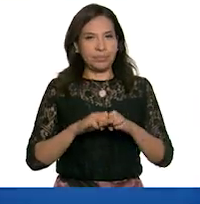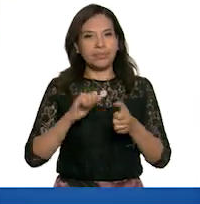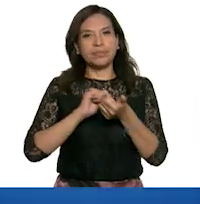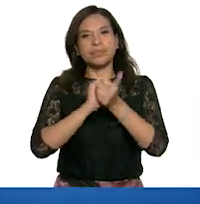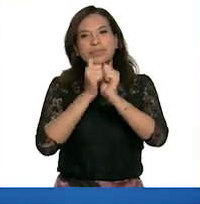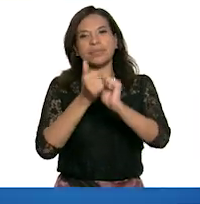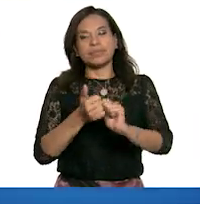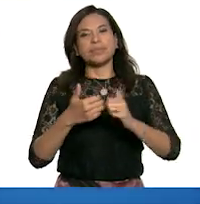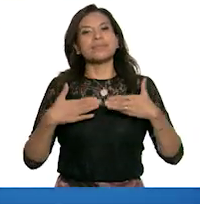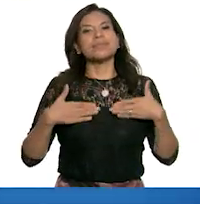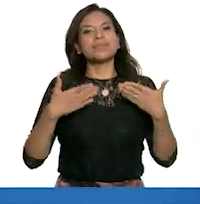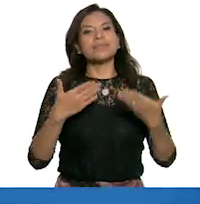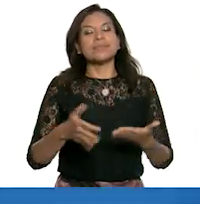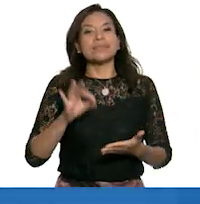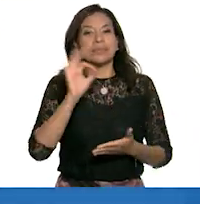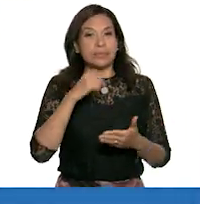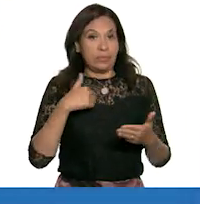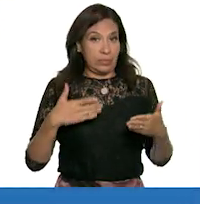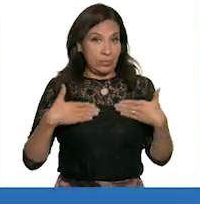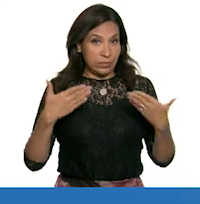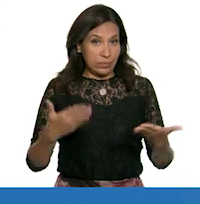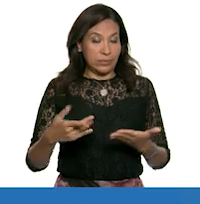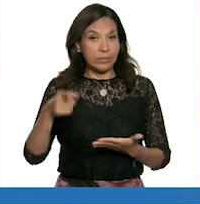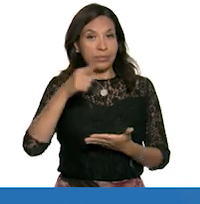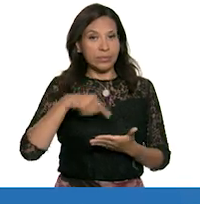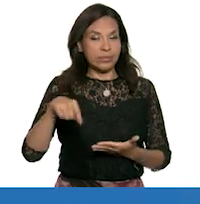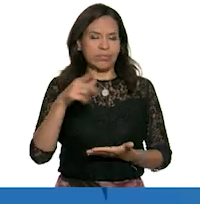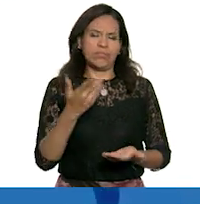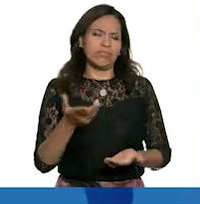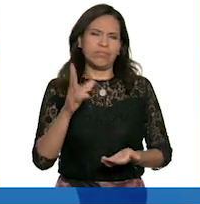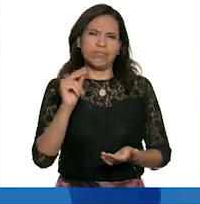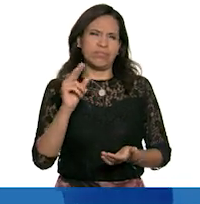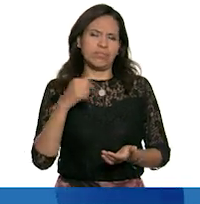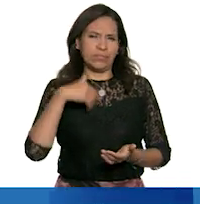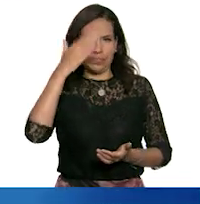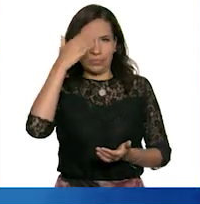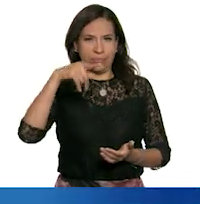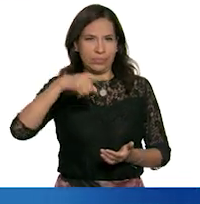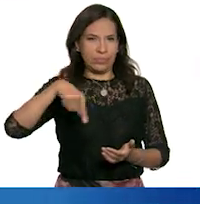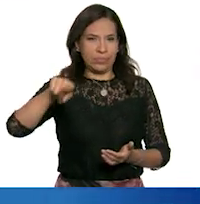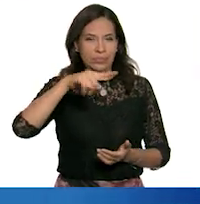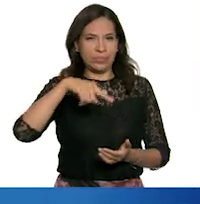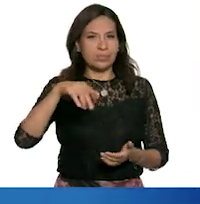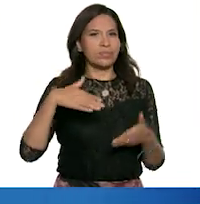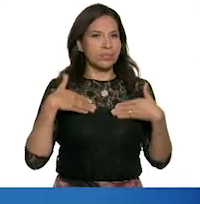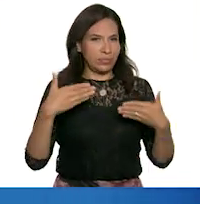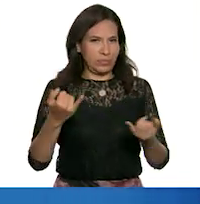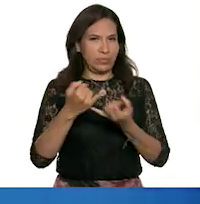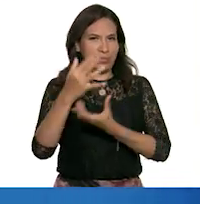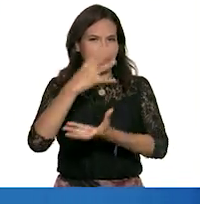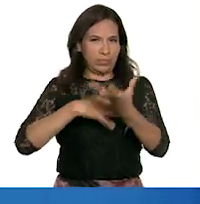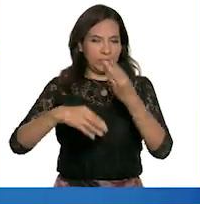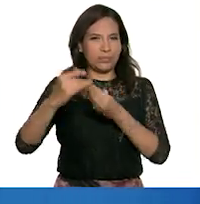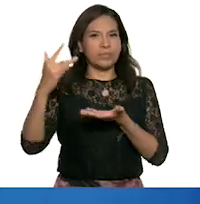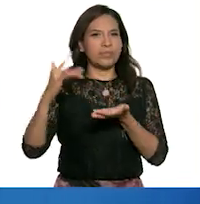transformo en confianza, ya que si confío en ellos, no, yo sé que ellos me van a confiar en mí y me van a apoyar, ya sea bueno